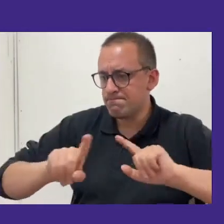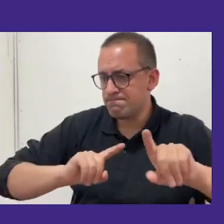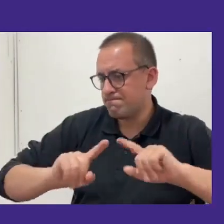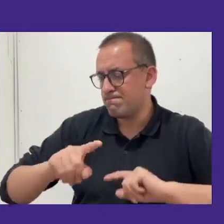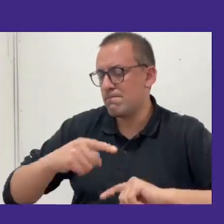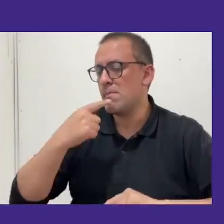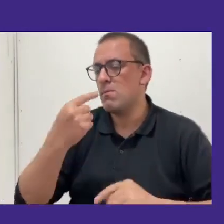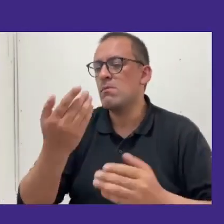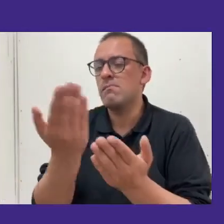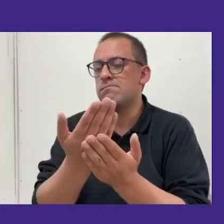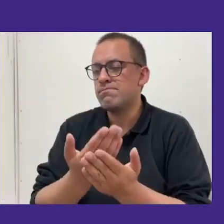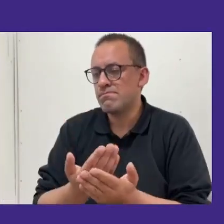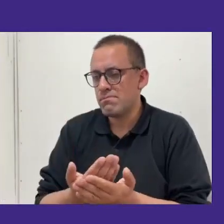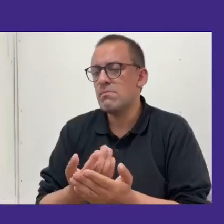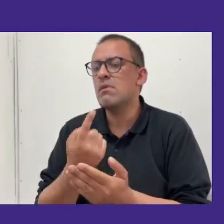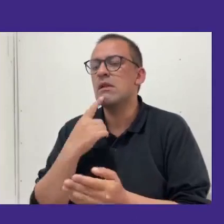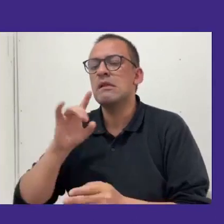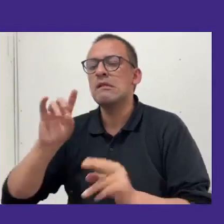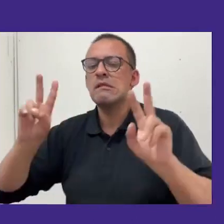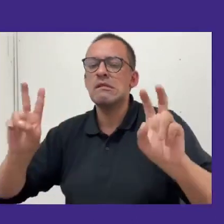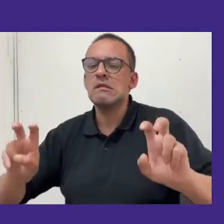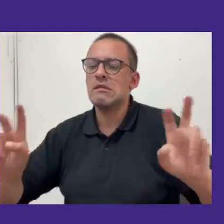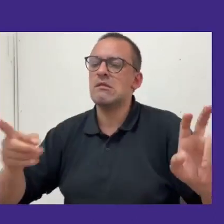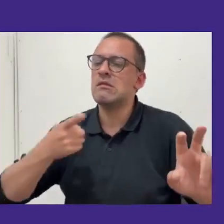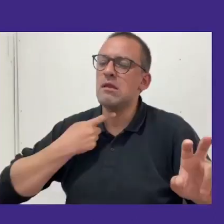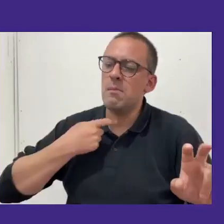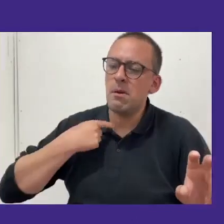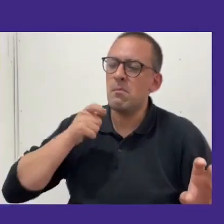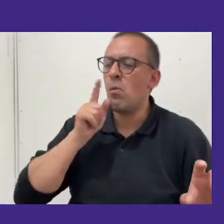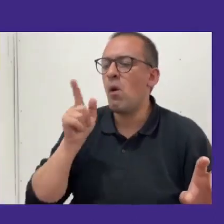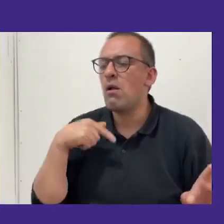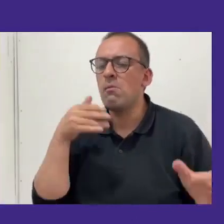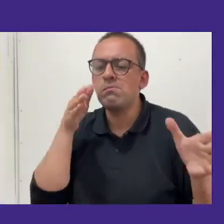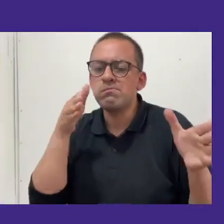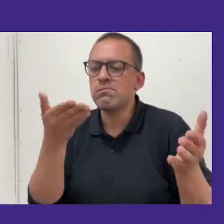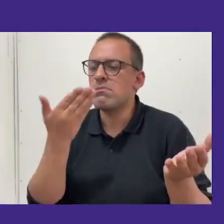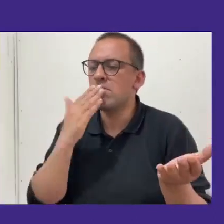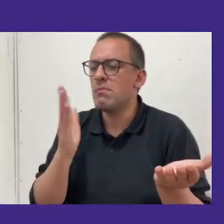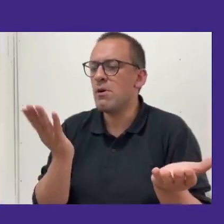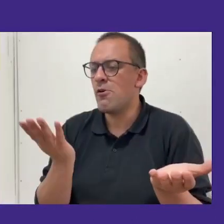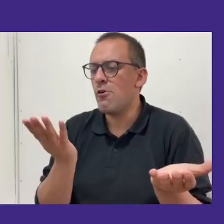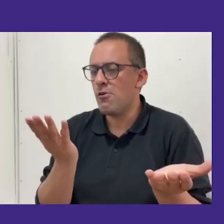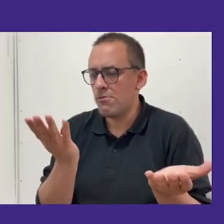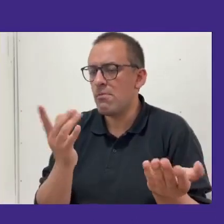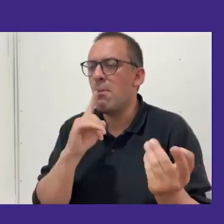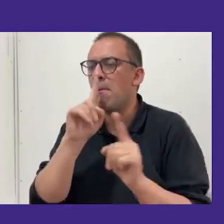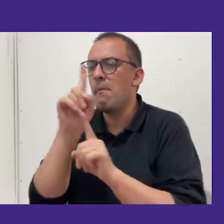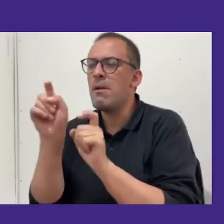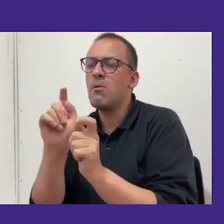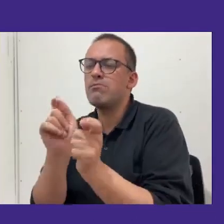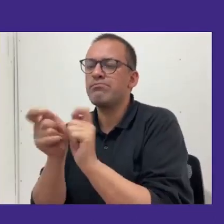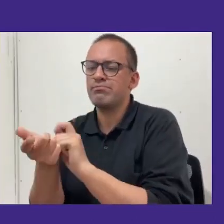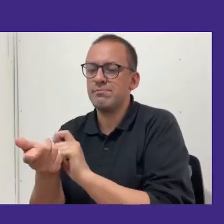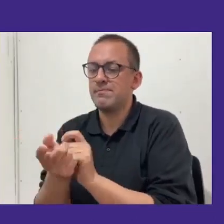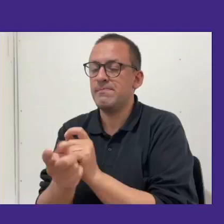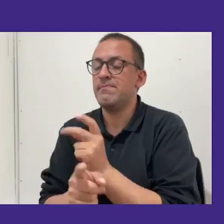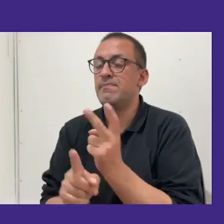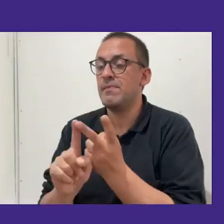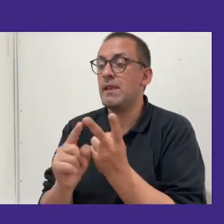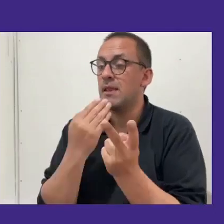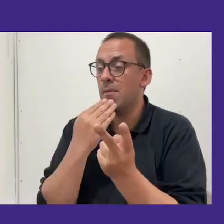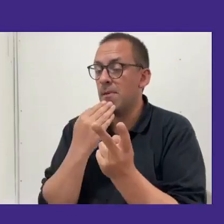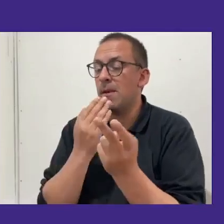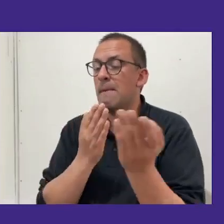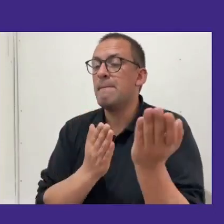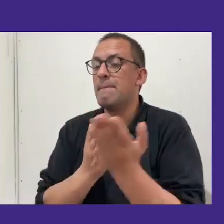para comprobar cuáles eran los temas de interés y cómo podíamos abordarlos mejor en las preguntas. Y también empezar